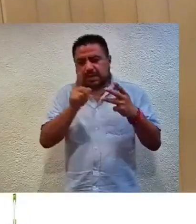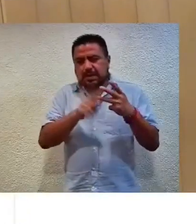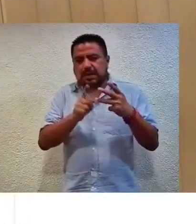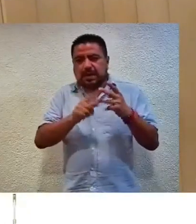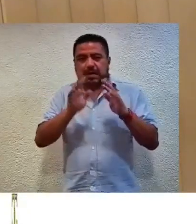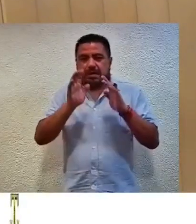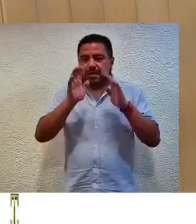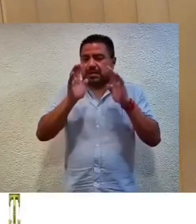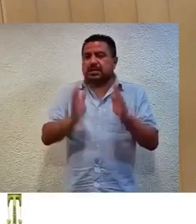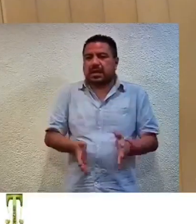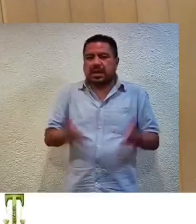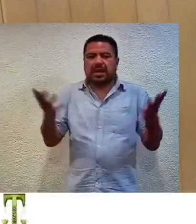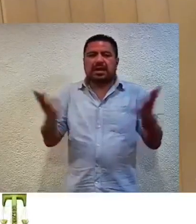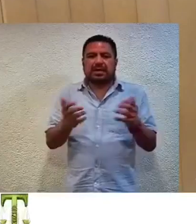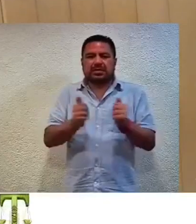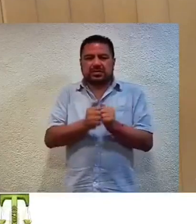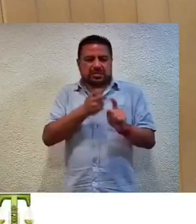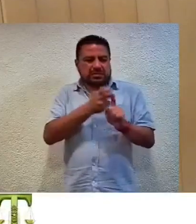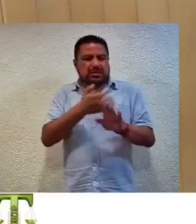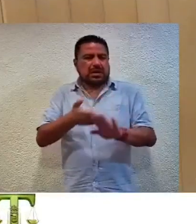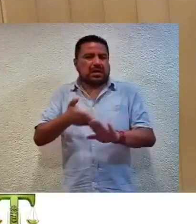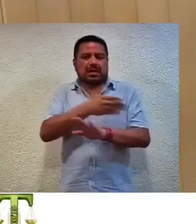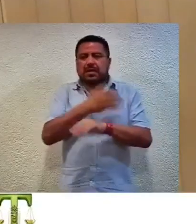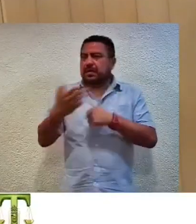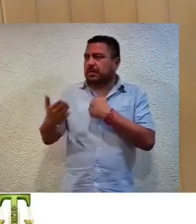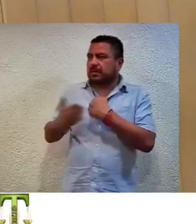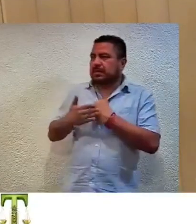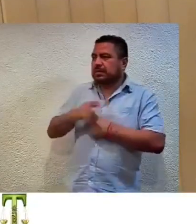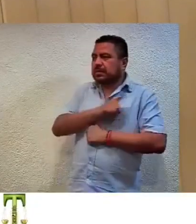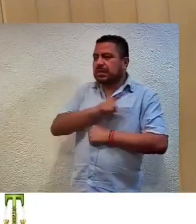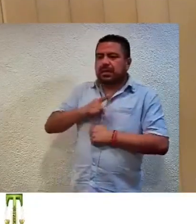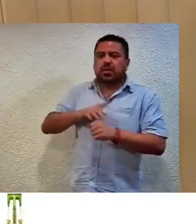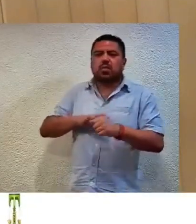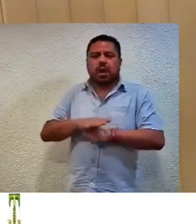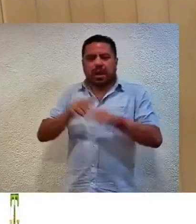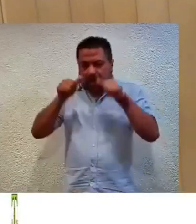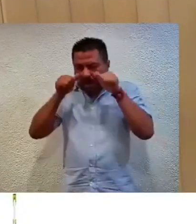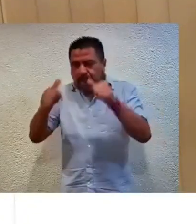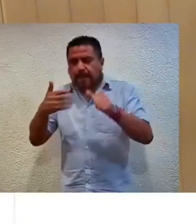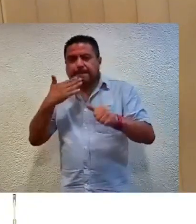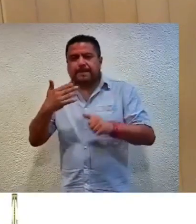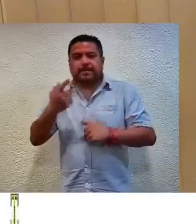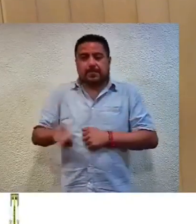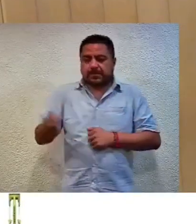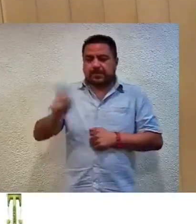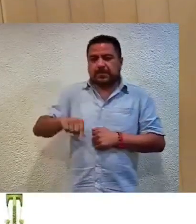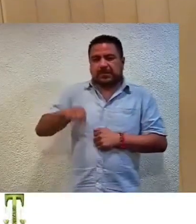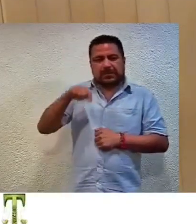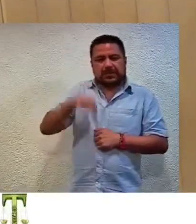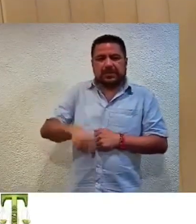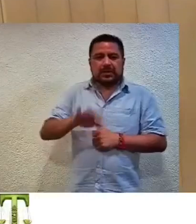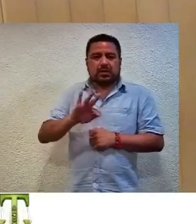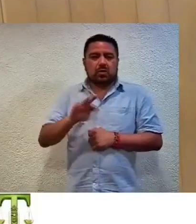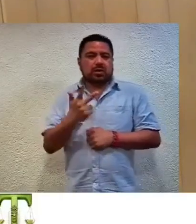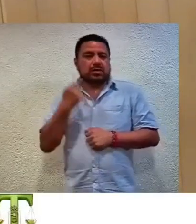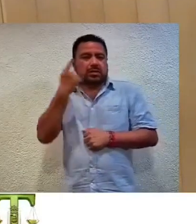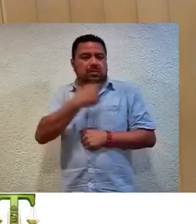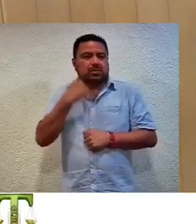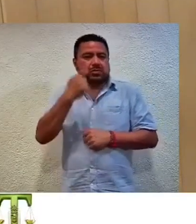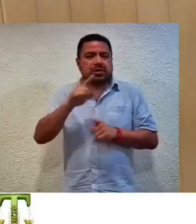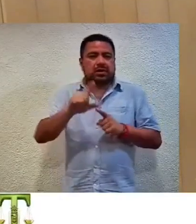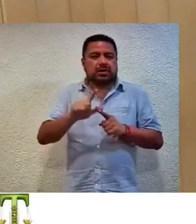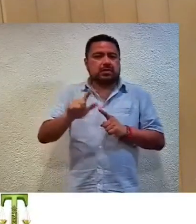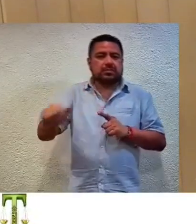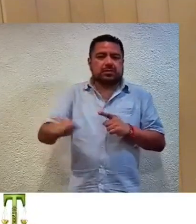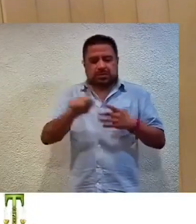una vez realizado lo anterior, deberá informar a este tribunal sobre el cumplimiento de lo aquí mandatado dentro de las 48 horas siguientes.